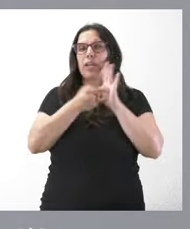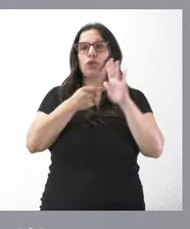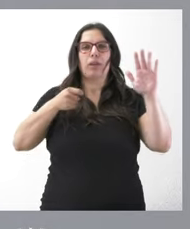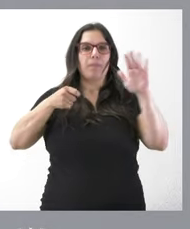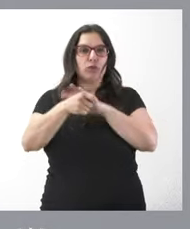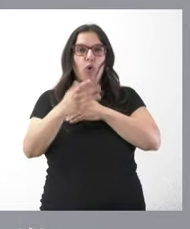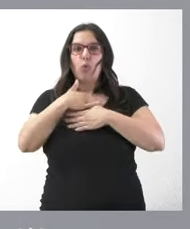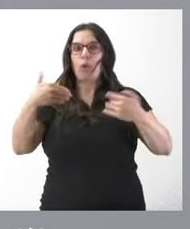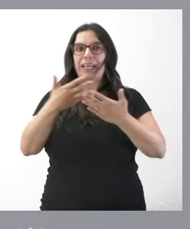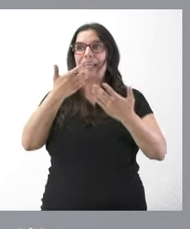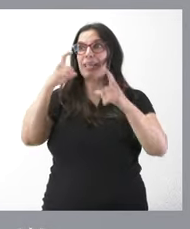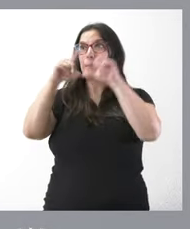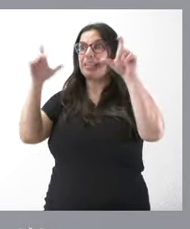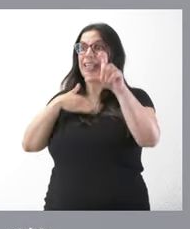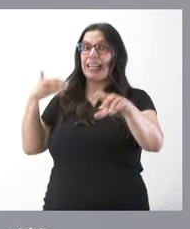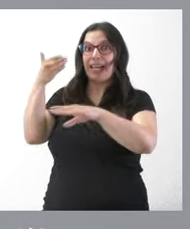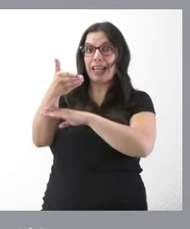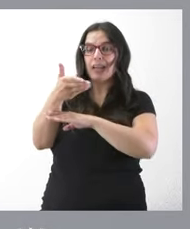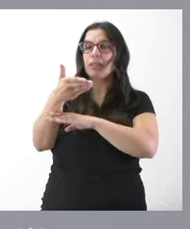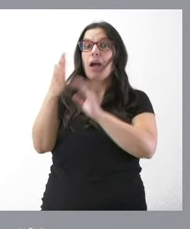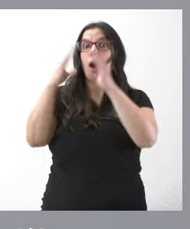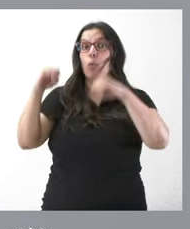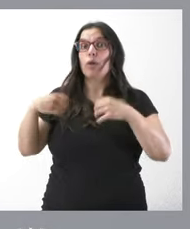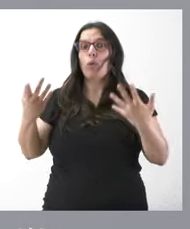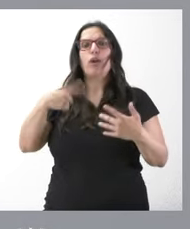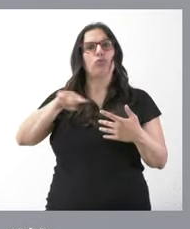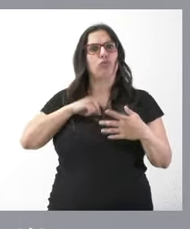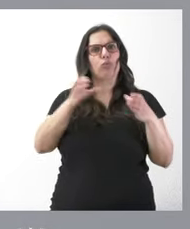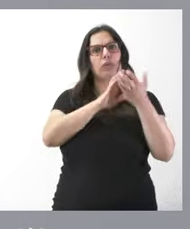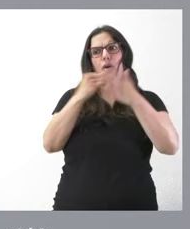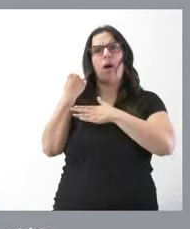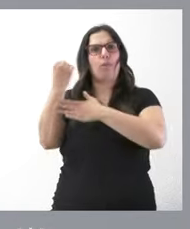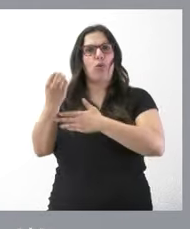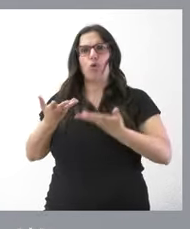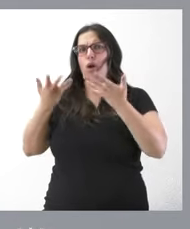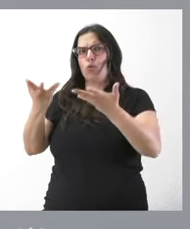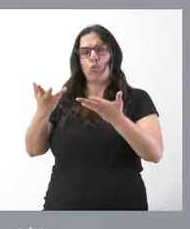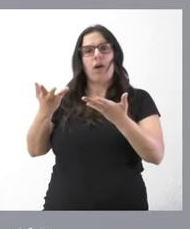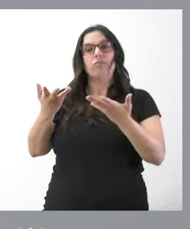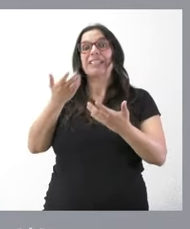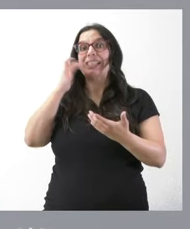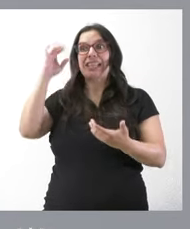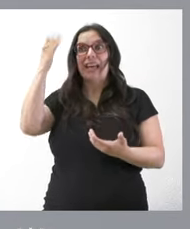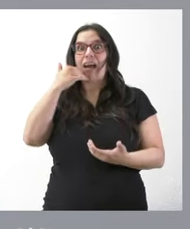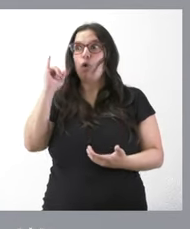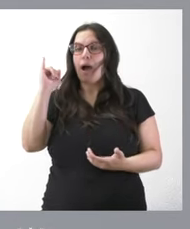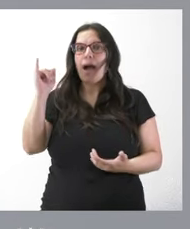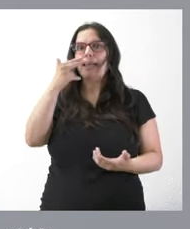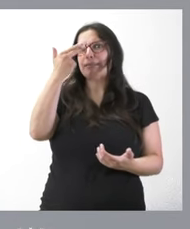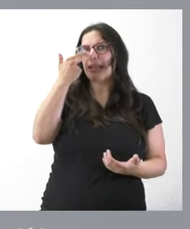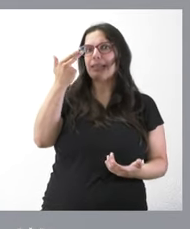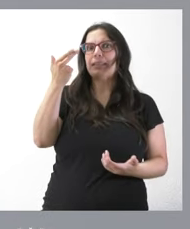se planteara por parte de una empresa tendría las ayudas y los apoyos correspondientes de la Junta de Castilla y León si hay alguna iniciativa allí que decida